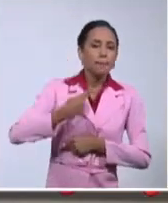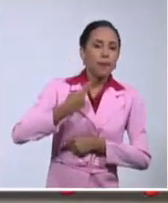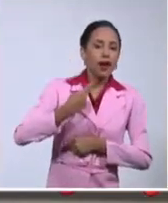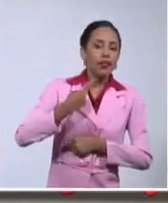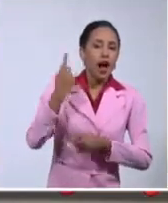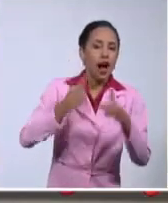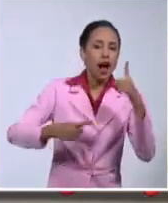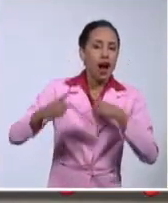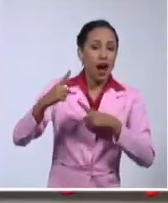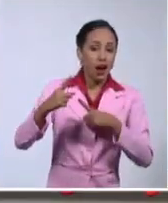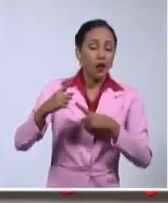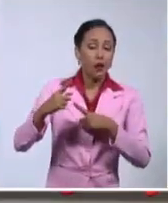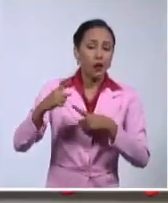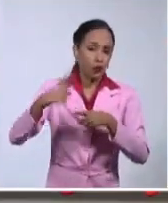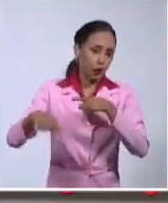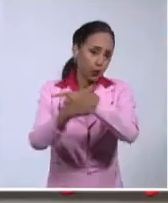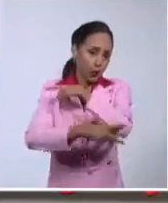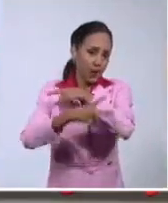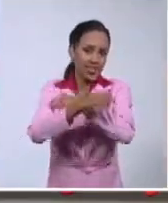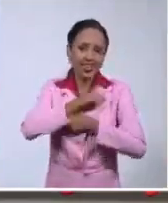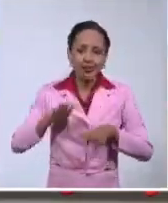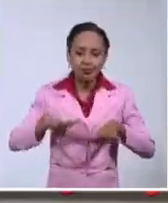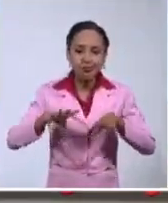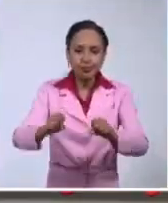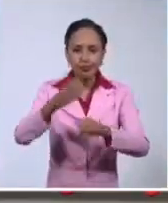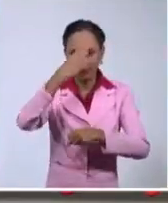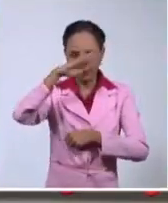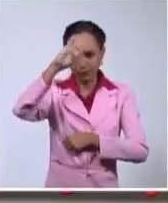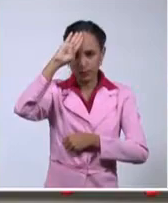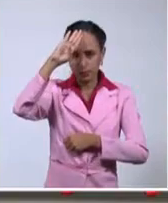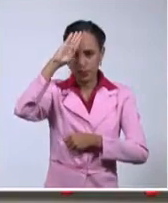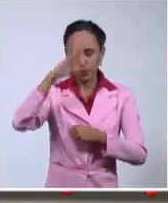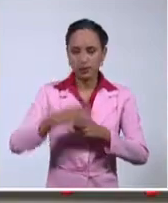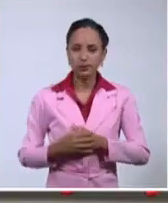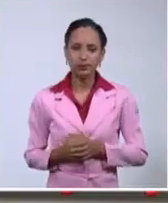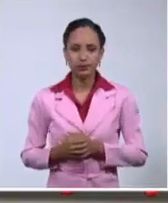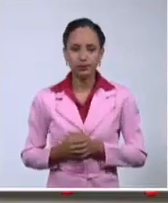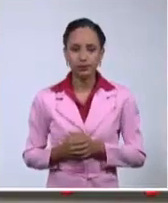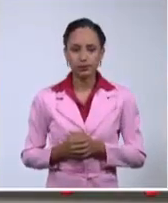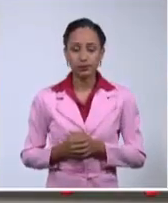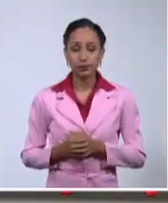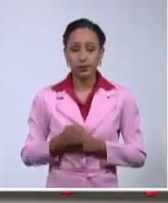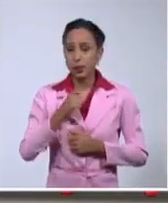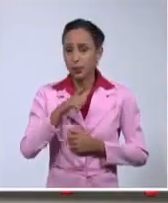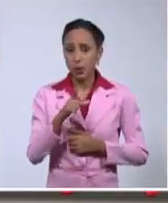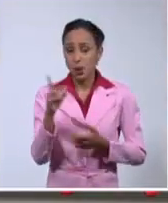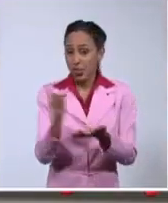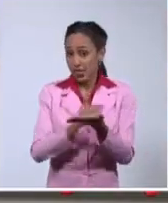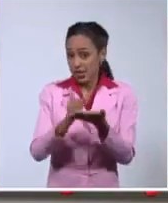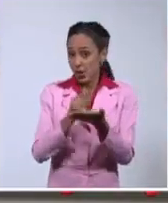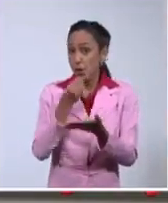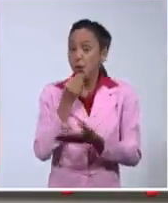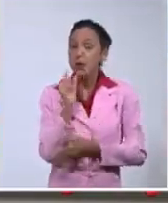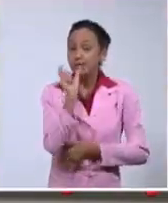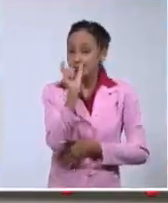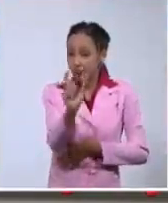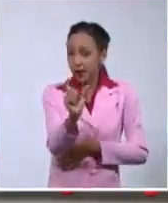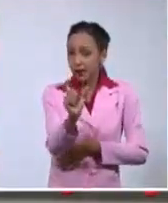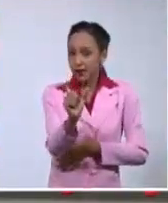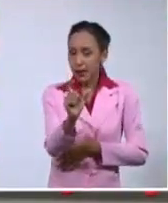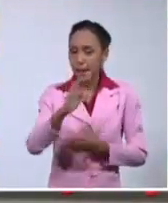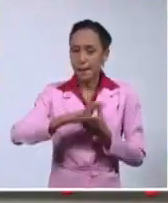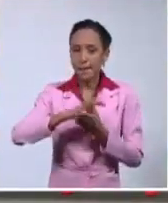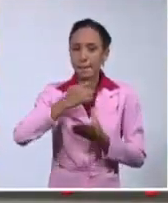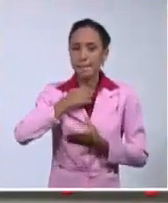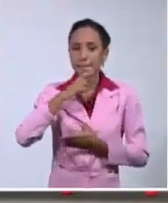han querido tener a este país. Vamos a buscar lo que dice, usted puede hacerlo ahí en su casa, el diccionario, cualquier diccionario sobre la palabra mercenario.